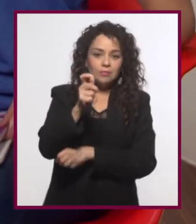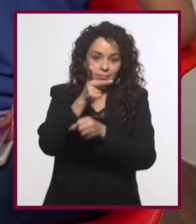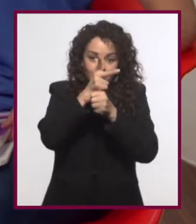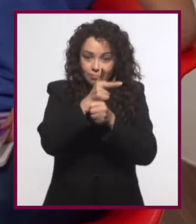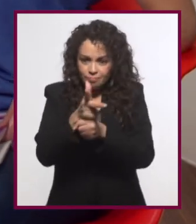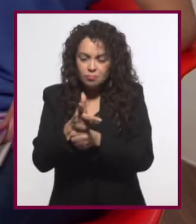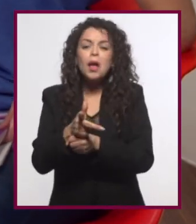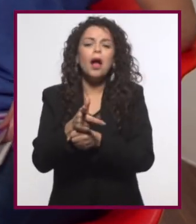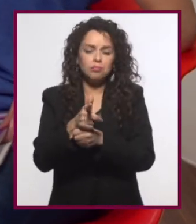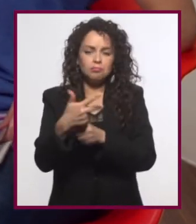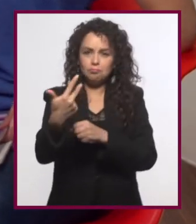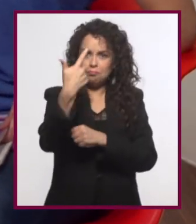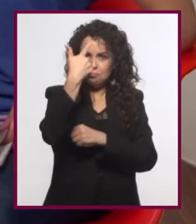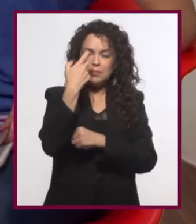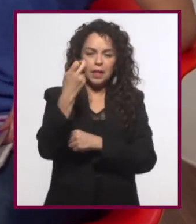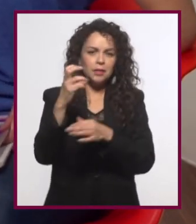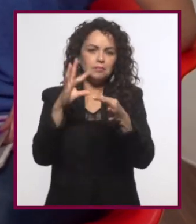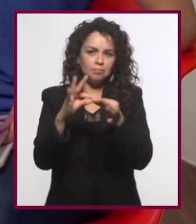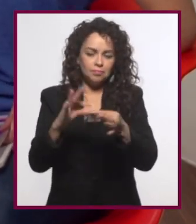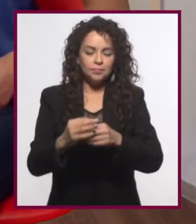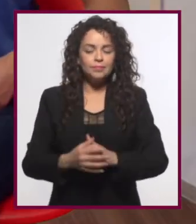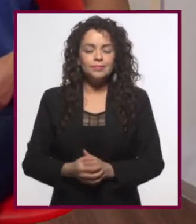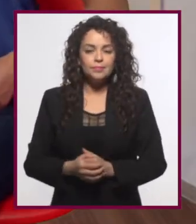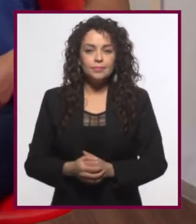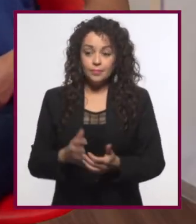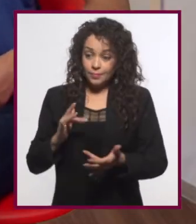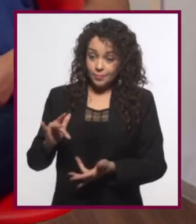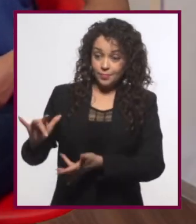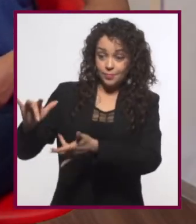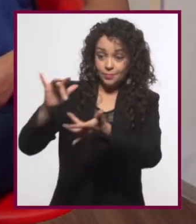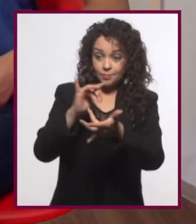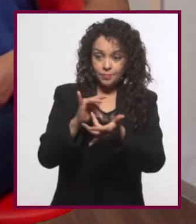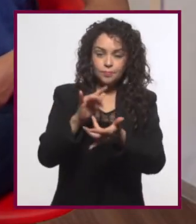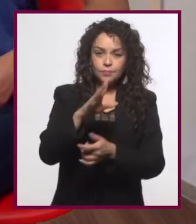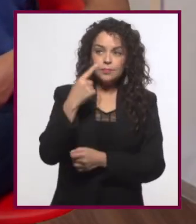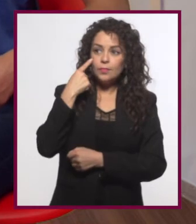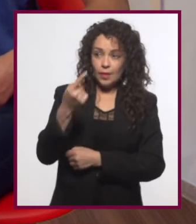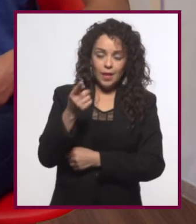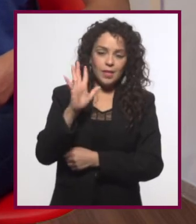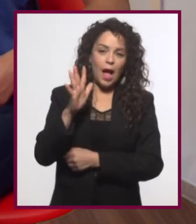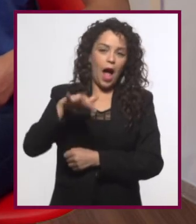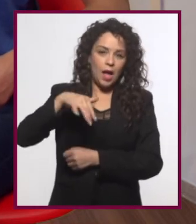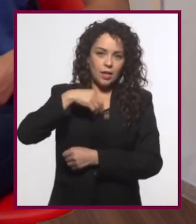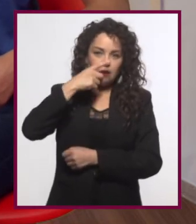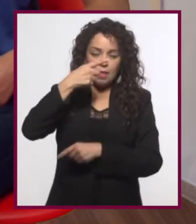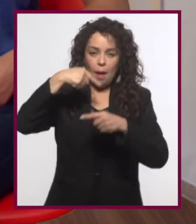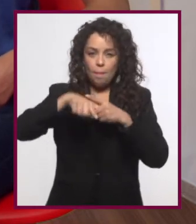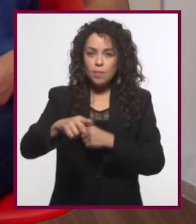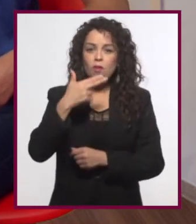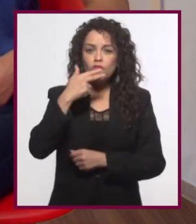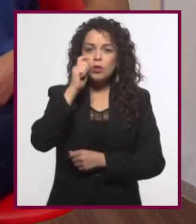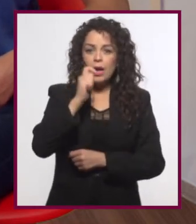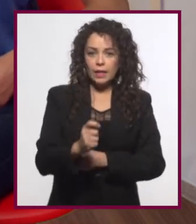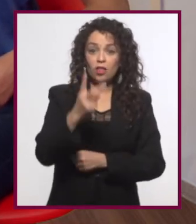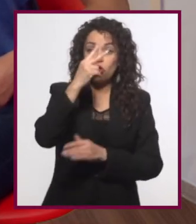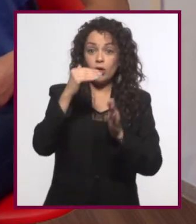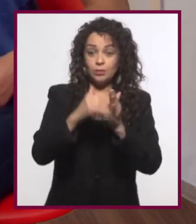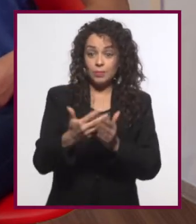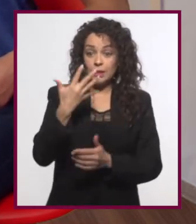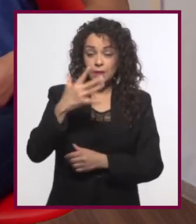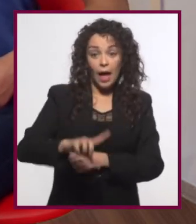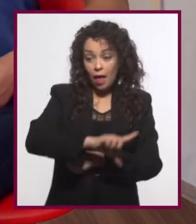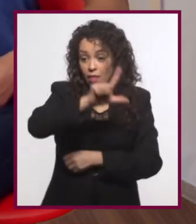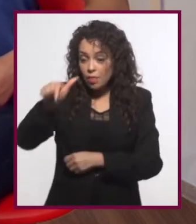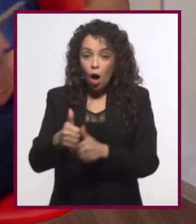que se hagan una idea de lo rápido que creció esta red social, ya comentamos que comenzó a funcionar en 2005, y al año siguiente Google,